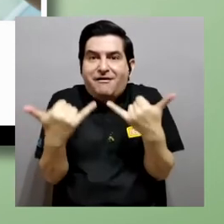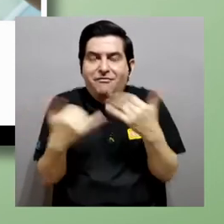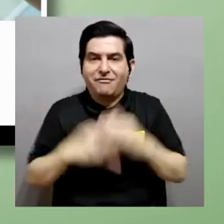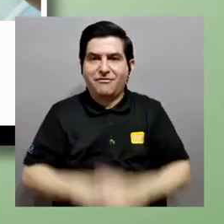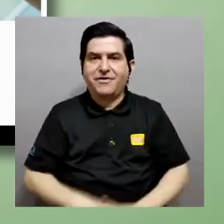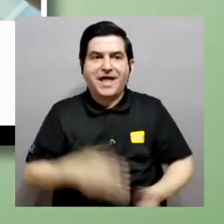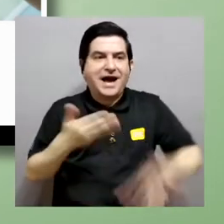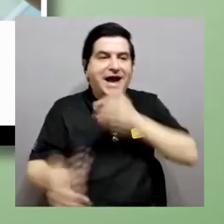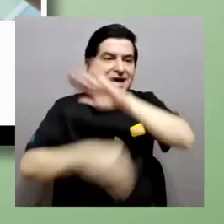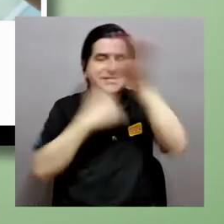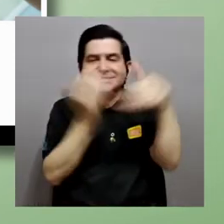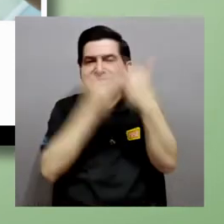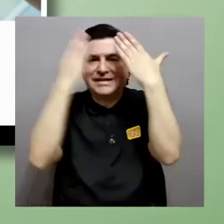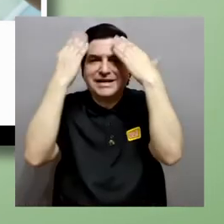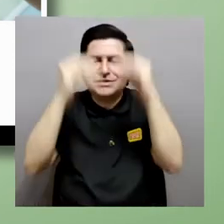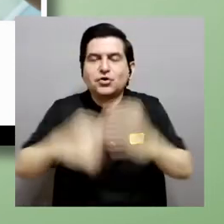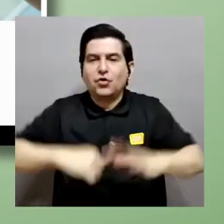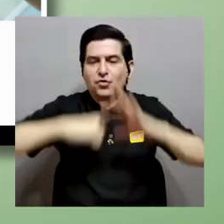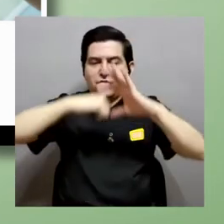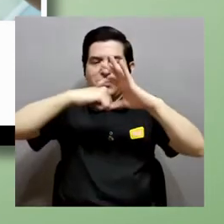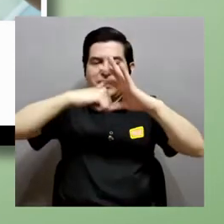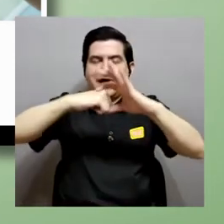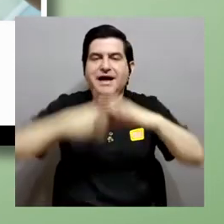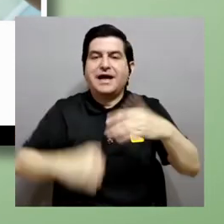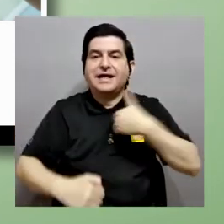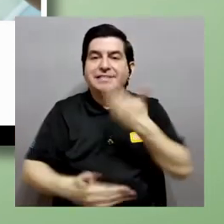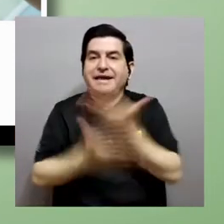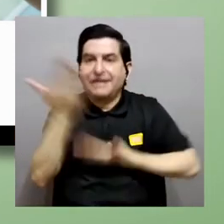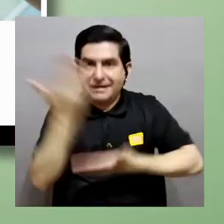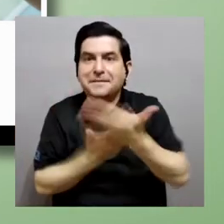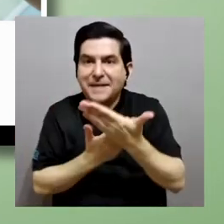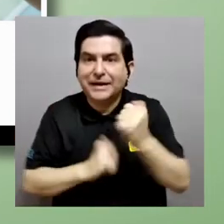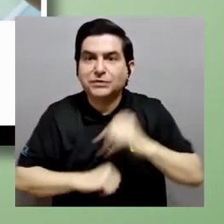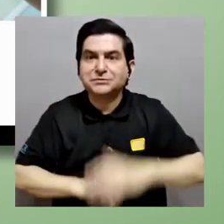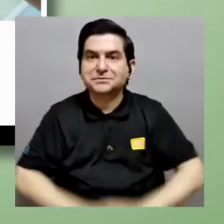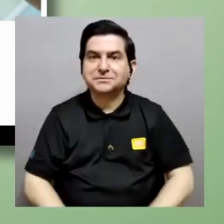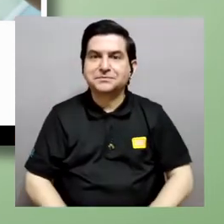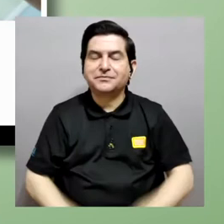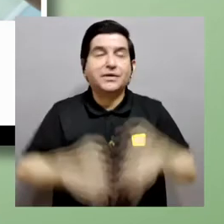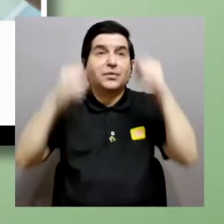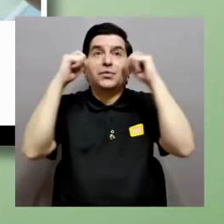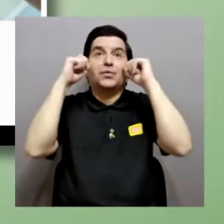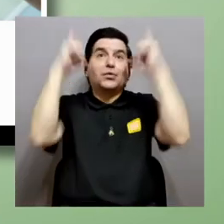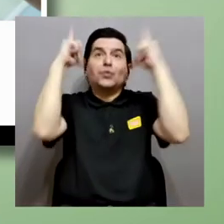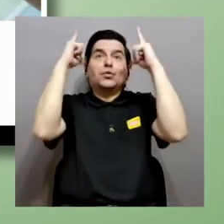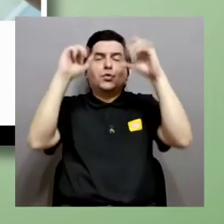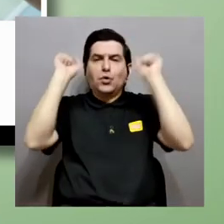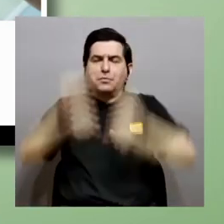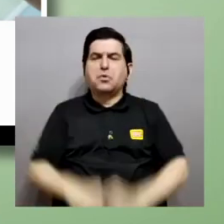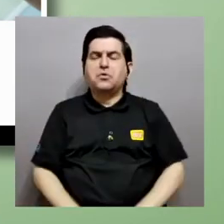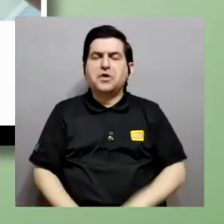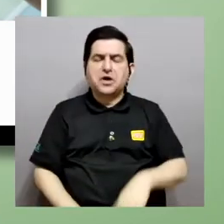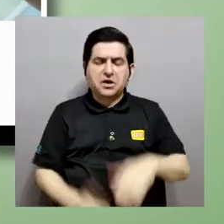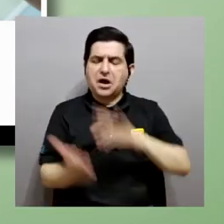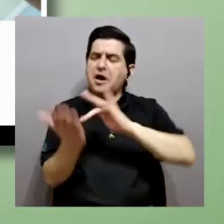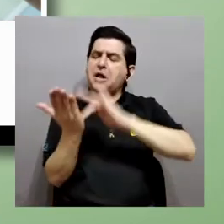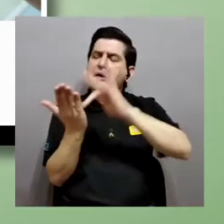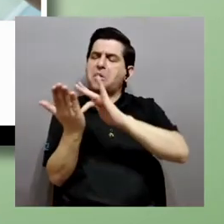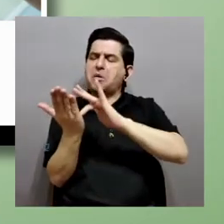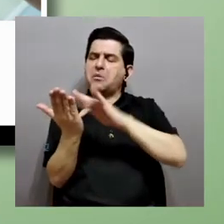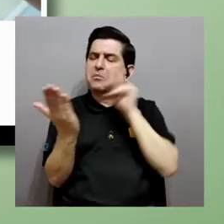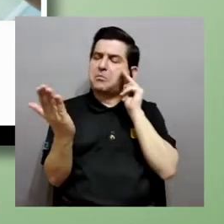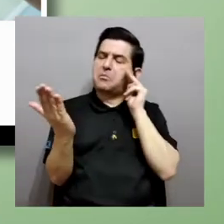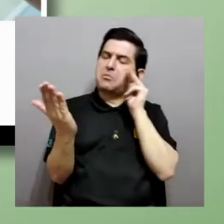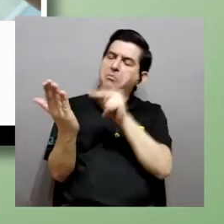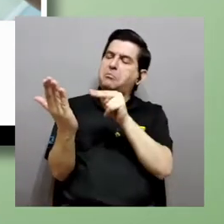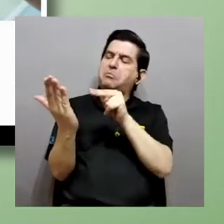prácticamente toda la información del planeta en nuestras manos. es espectacular que podemos sacar el teléfono del bolsillo o